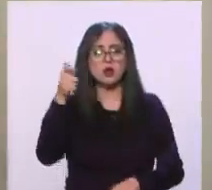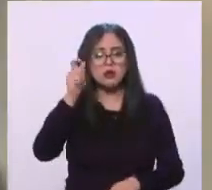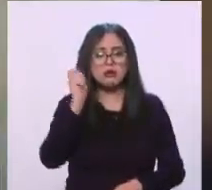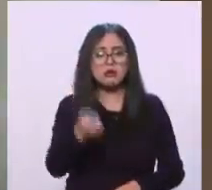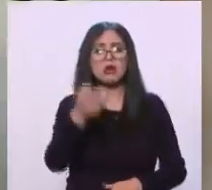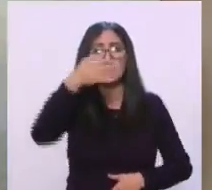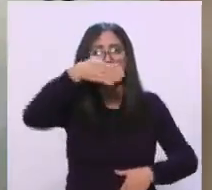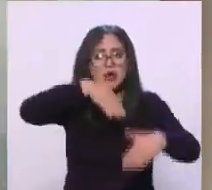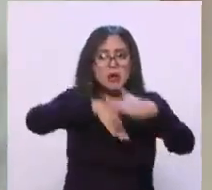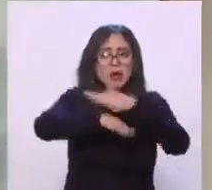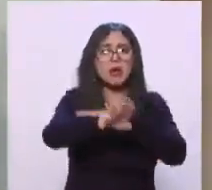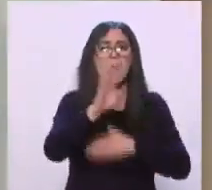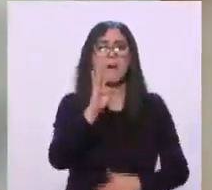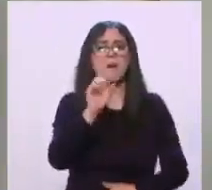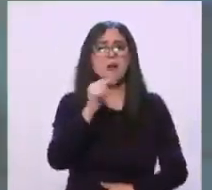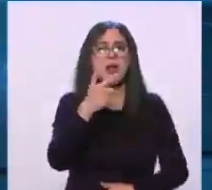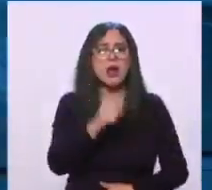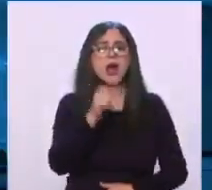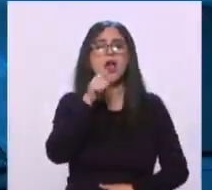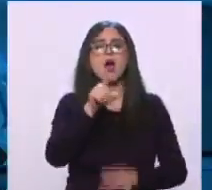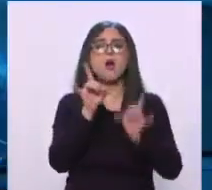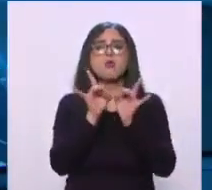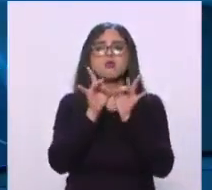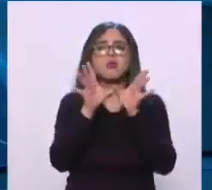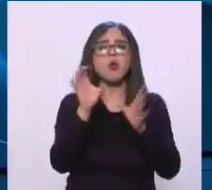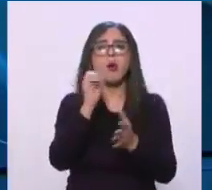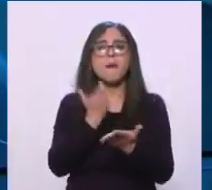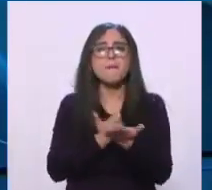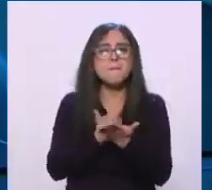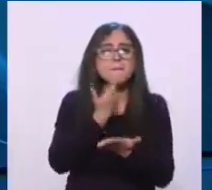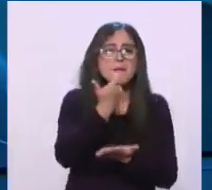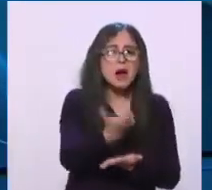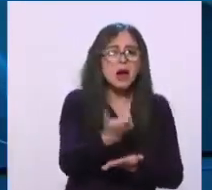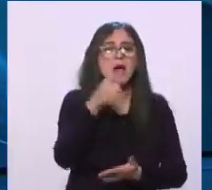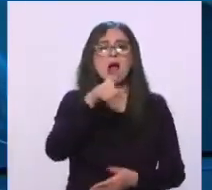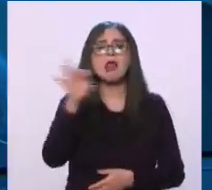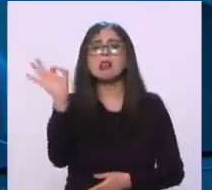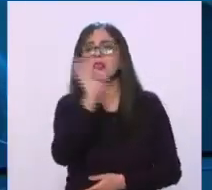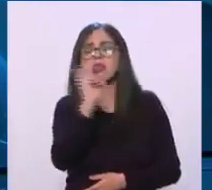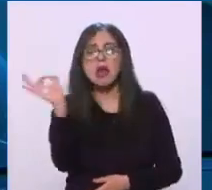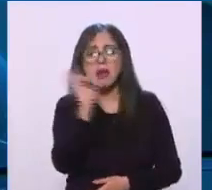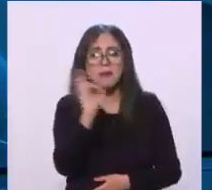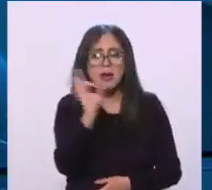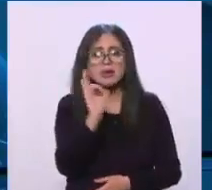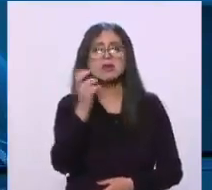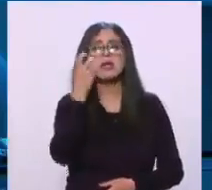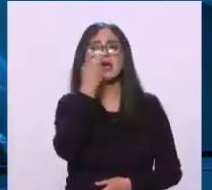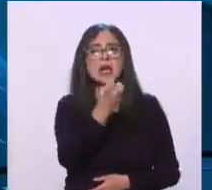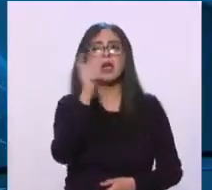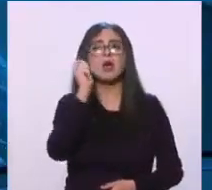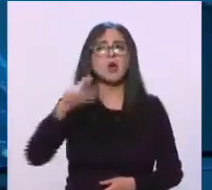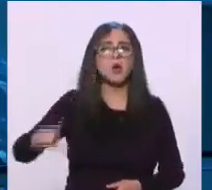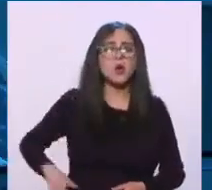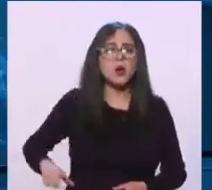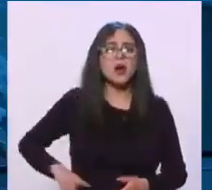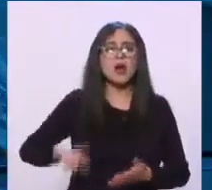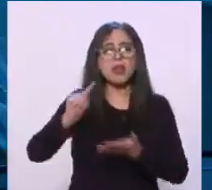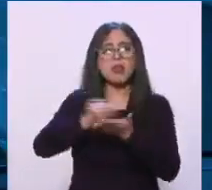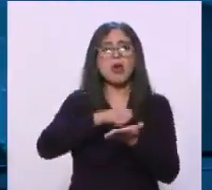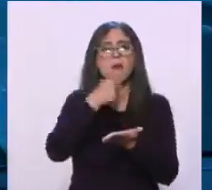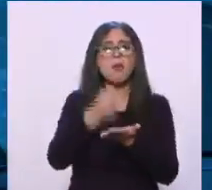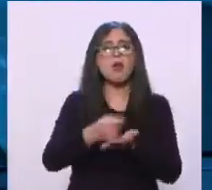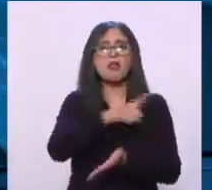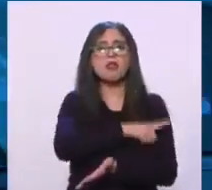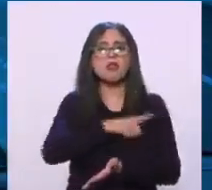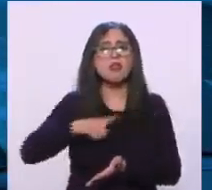bodega fue espontánea o fue pagada, pues puede ser que pudo haber sido pagada, ahí el gobernador de Tamaulipas tiene que explicar